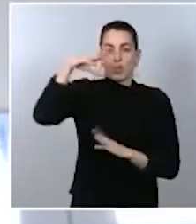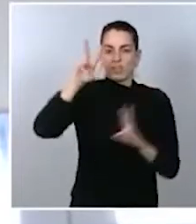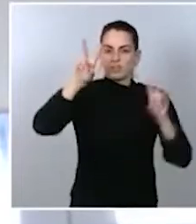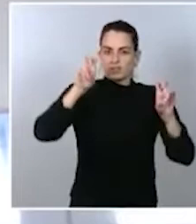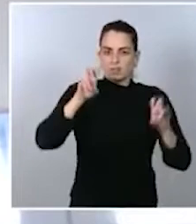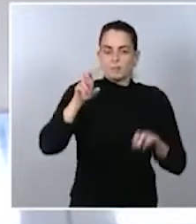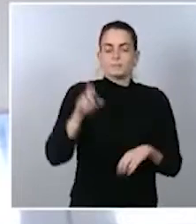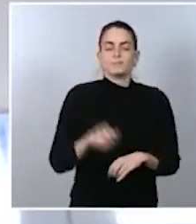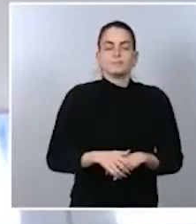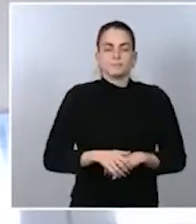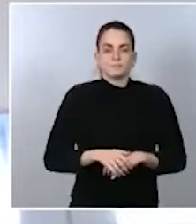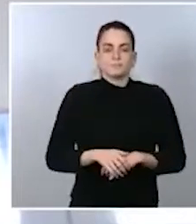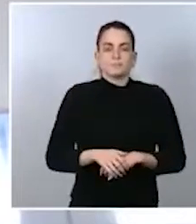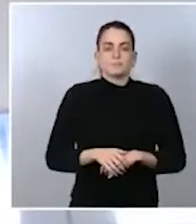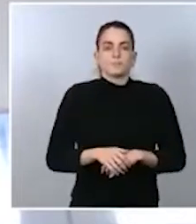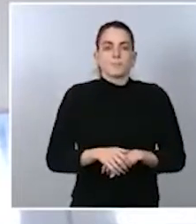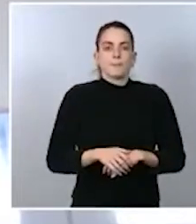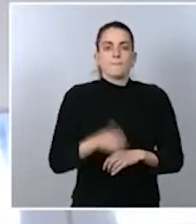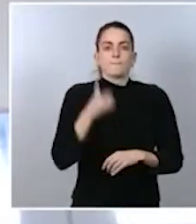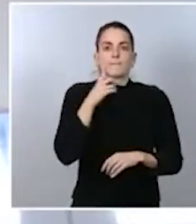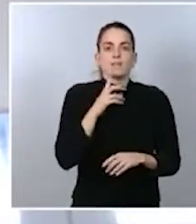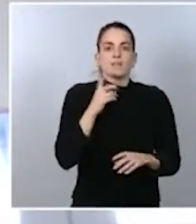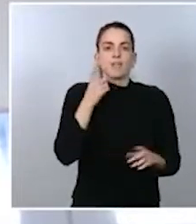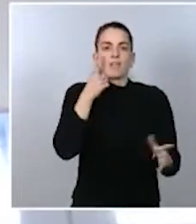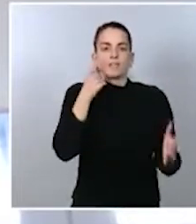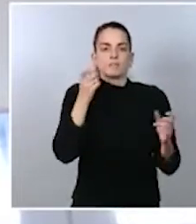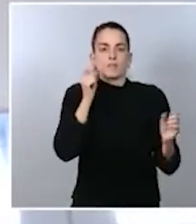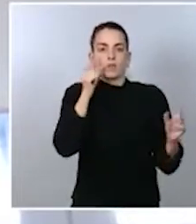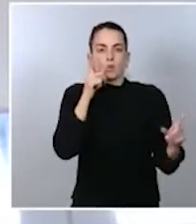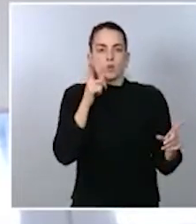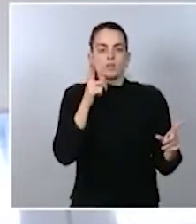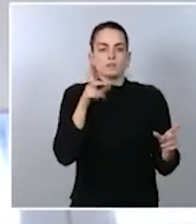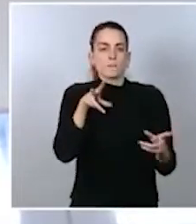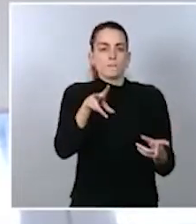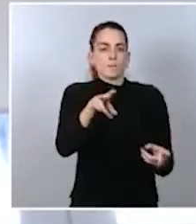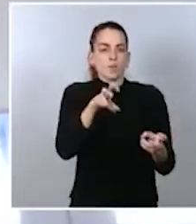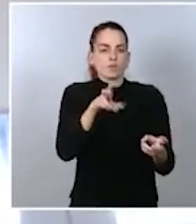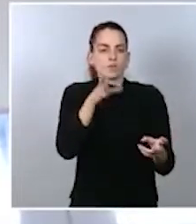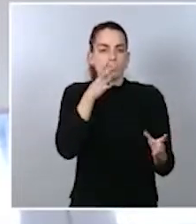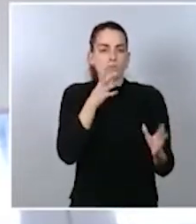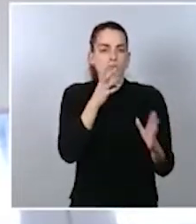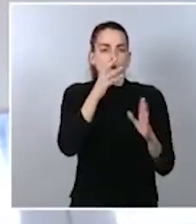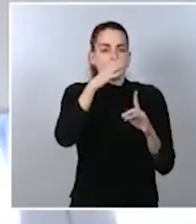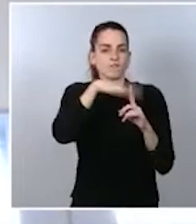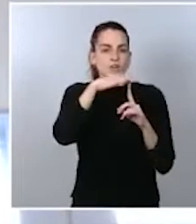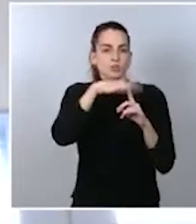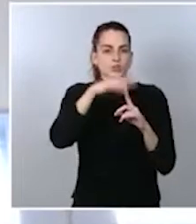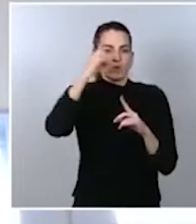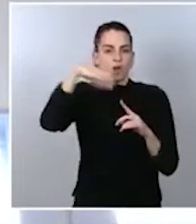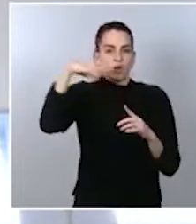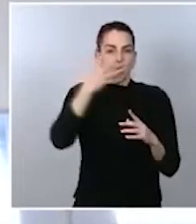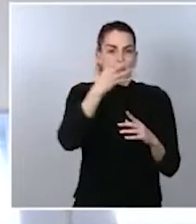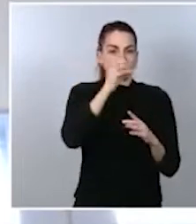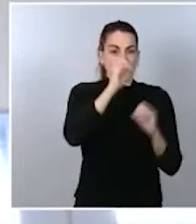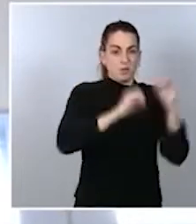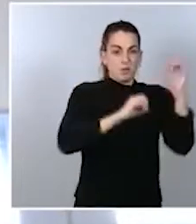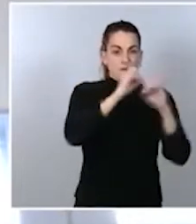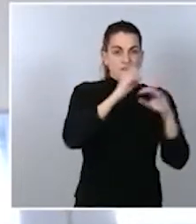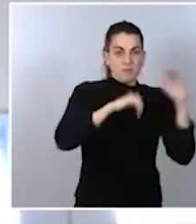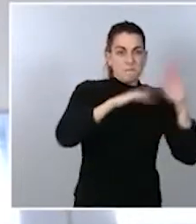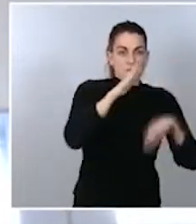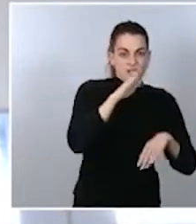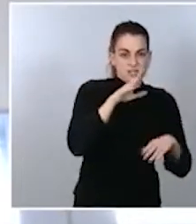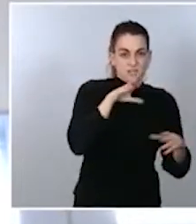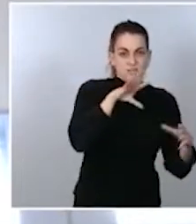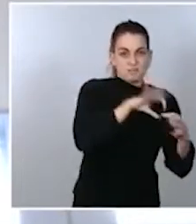teniendo en cuenta que los impuestos sobre la factura de la luz son más del 40%, mi pregunta es si el gobierno no se